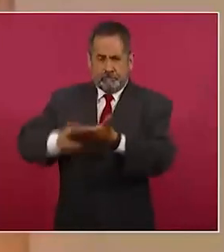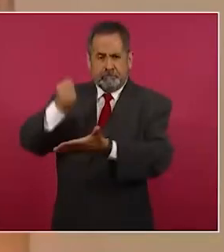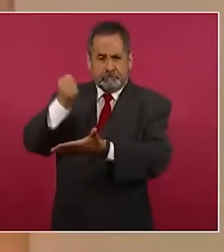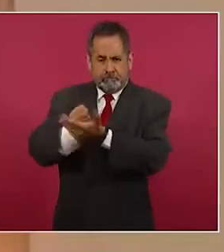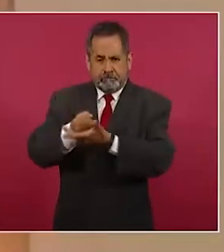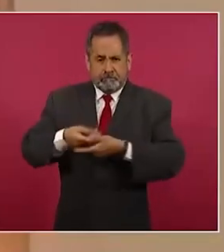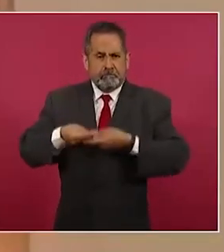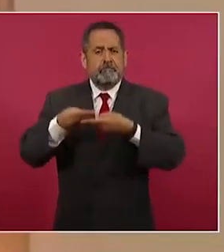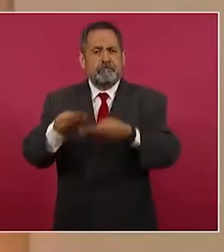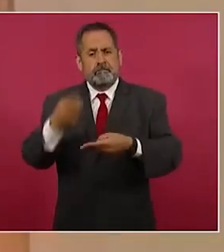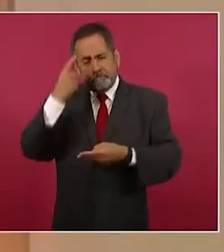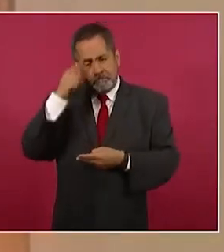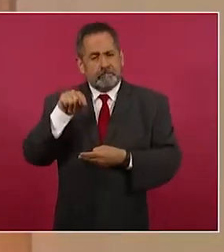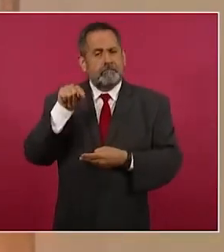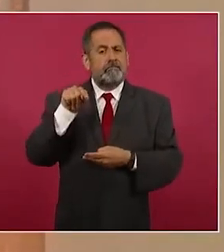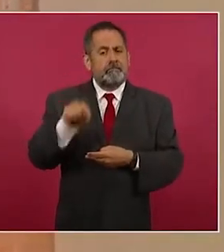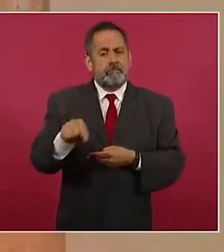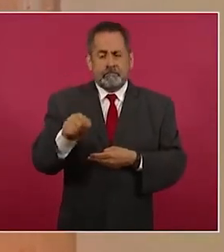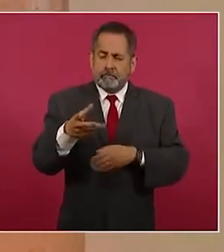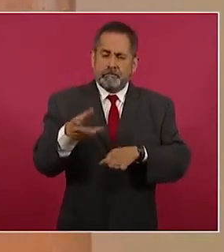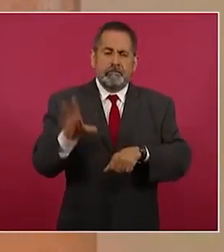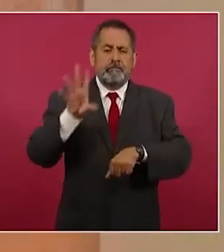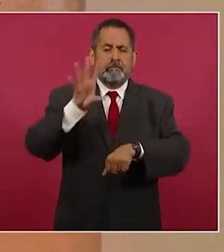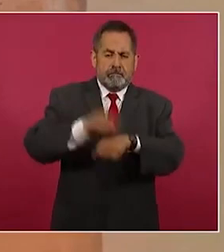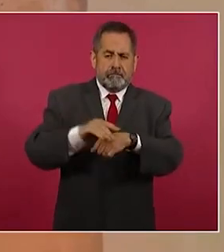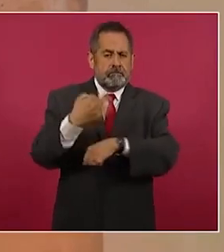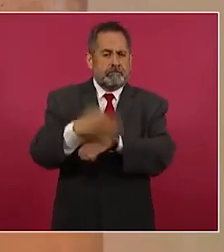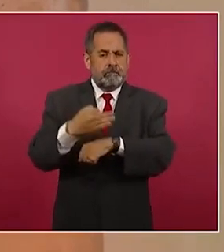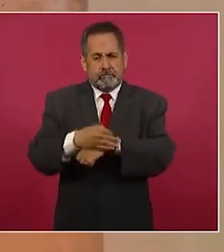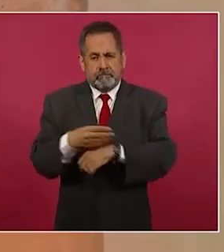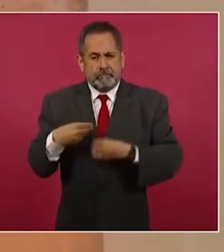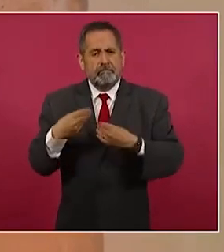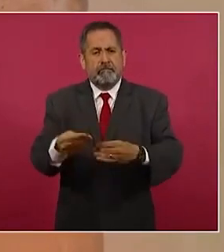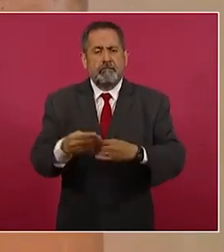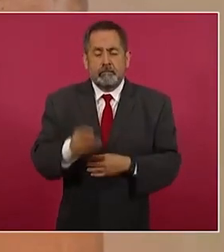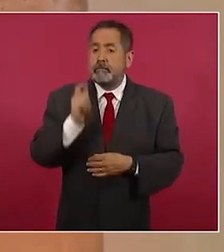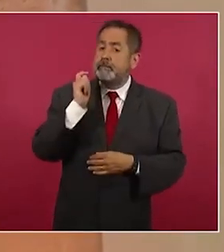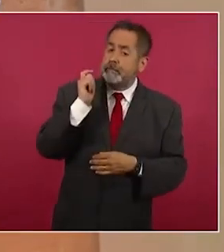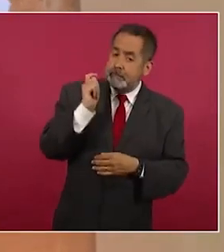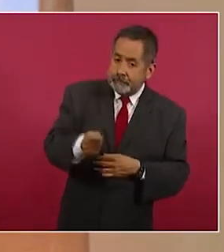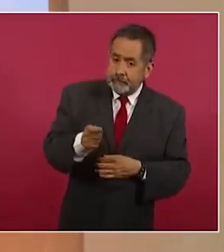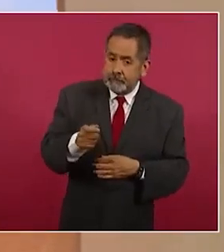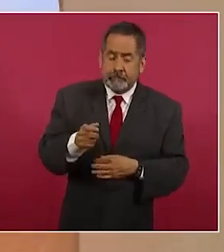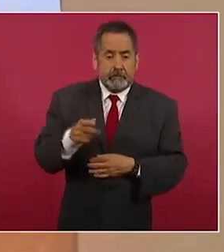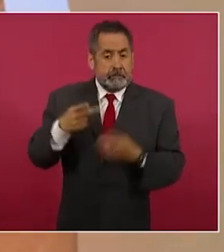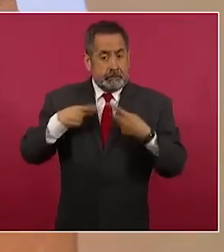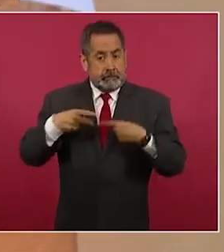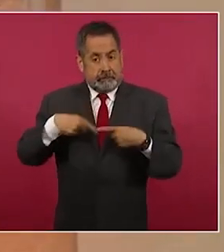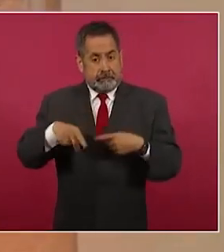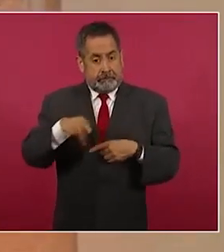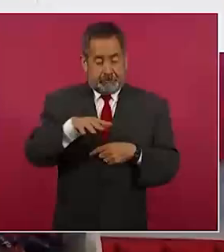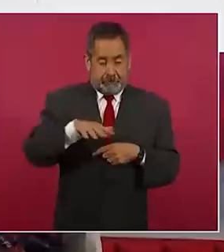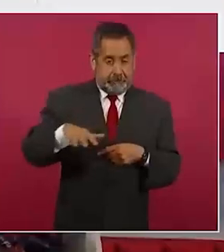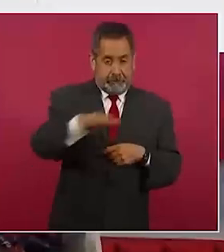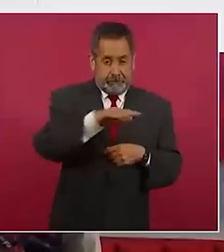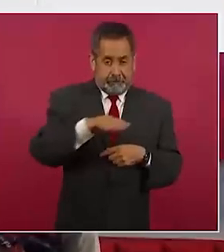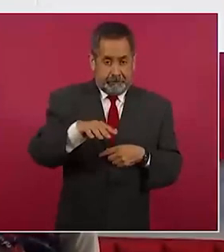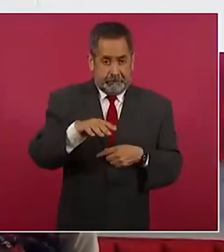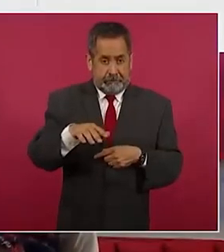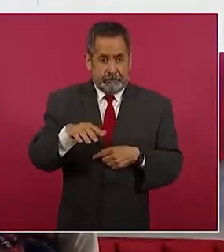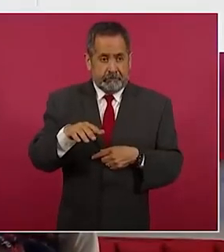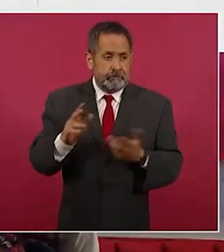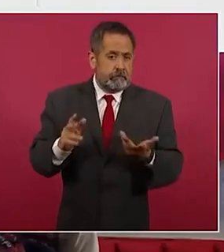decreto para hacer permisos provisionales. No quiere decir que la gente en este caso, que los tramos,